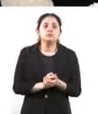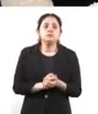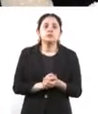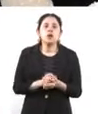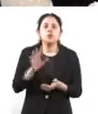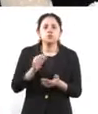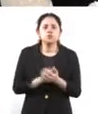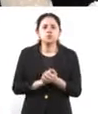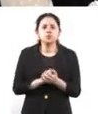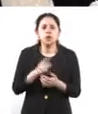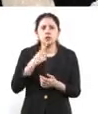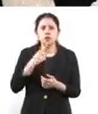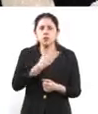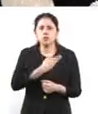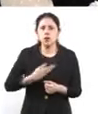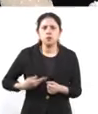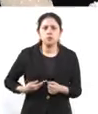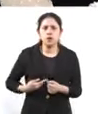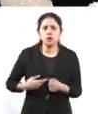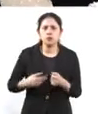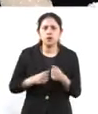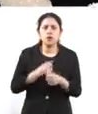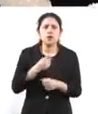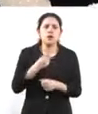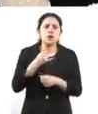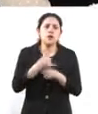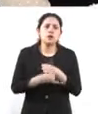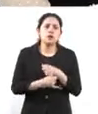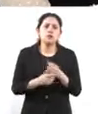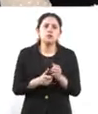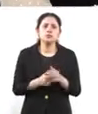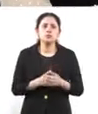no están pensando en el proyecto de transformación y en hacer justicia?